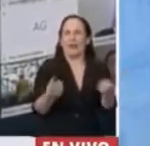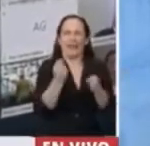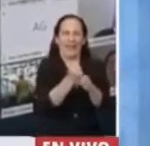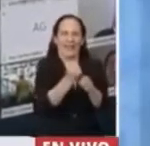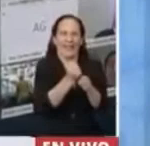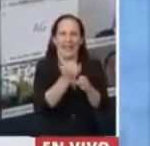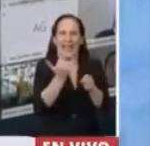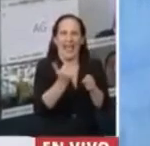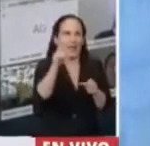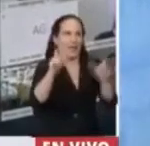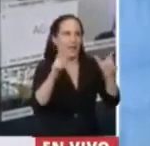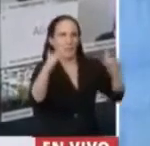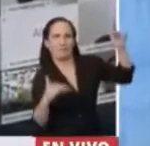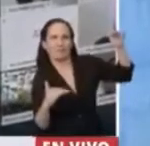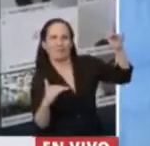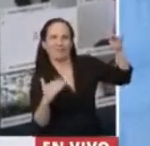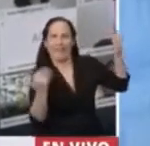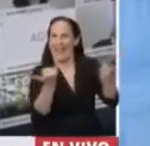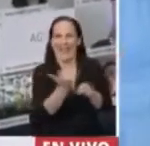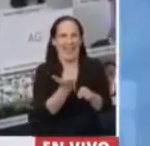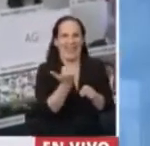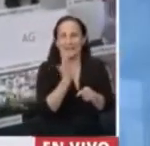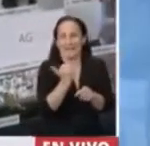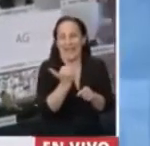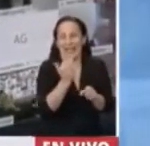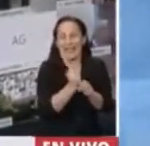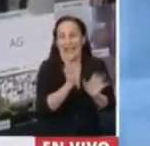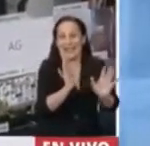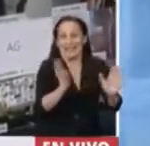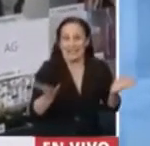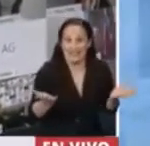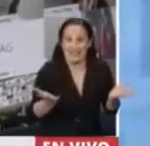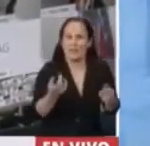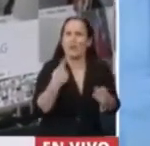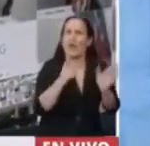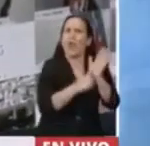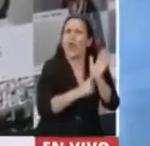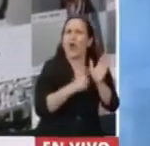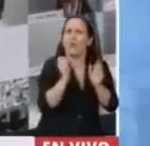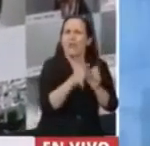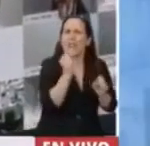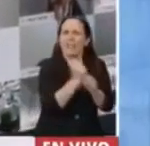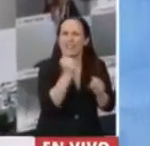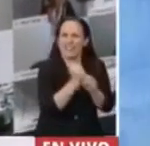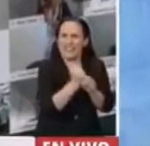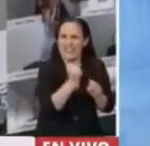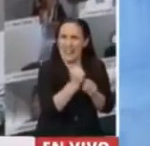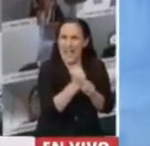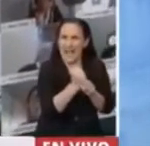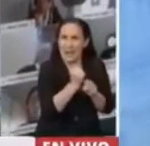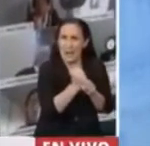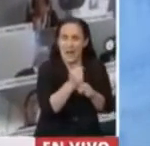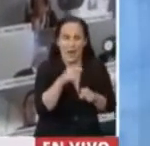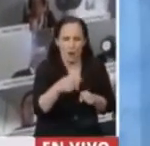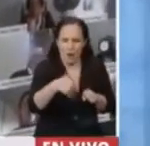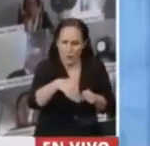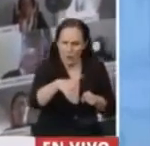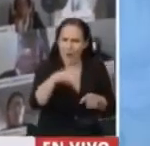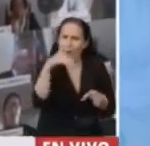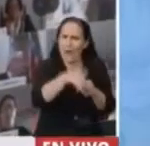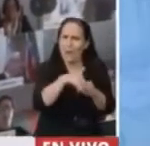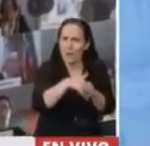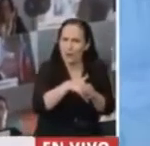partes desiguales, pero el principio fundamental de una norma laboral y como es esta que vamos a estar votando